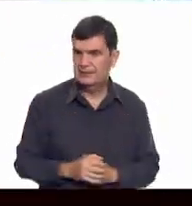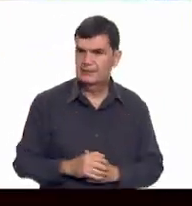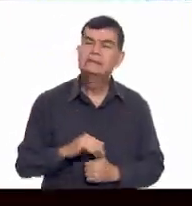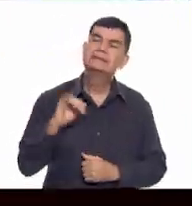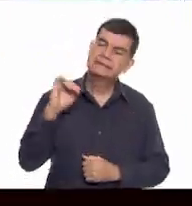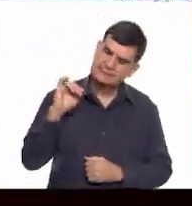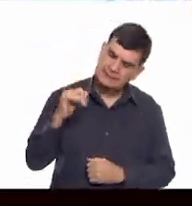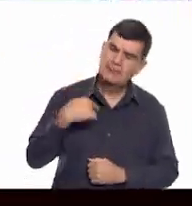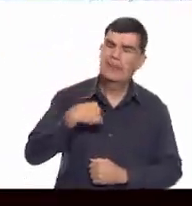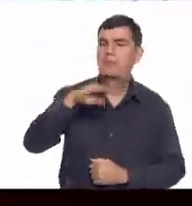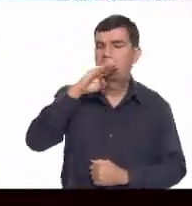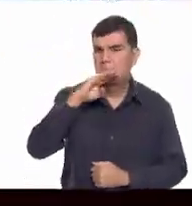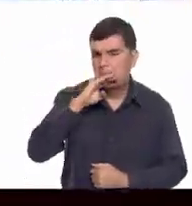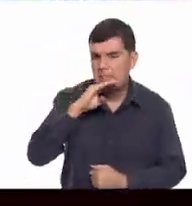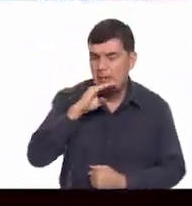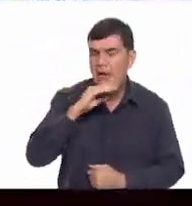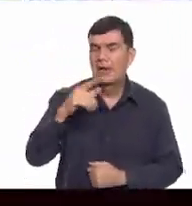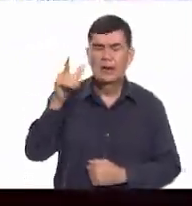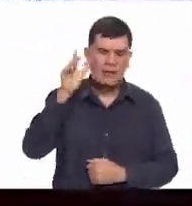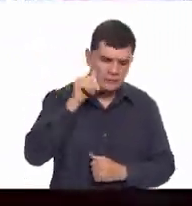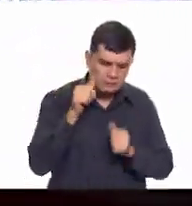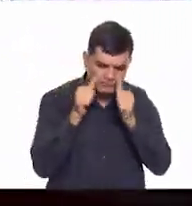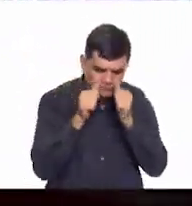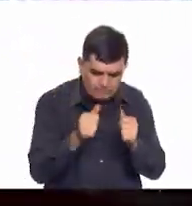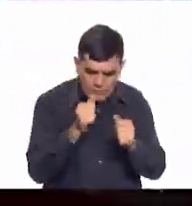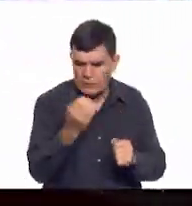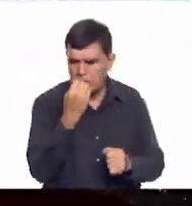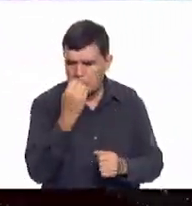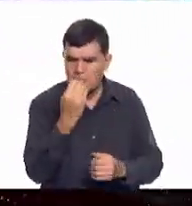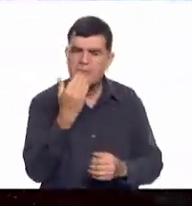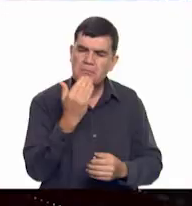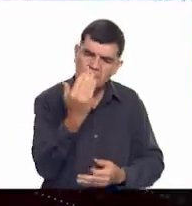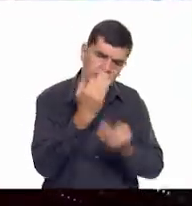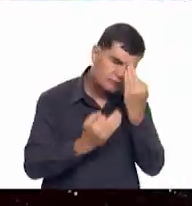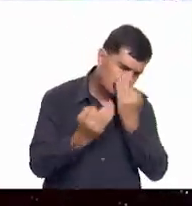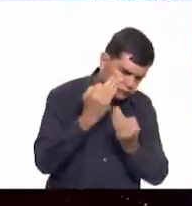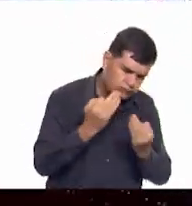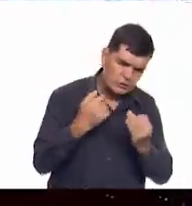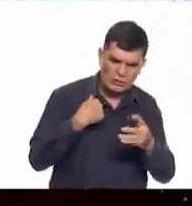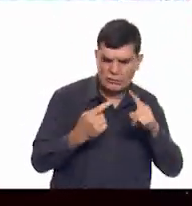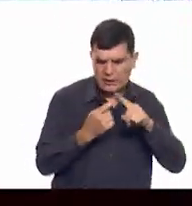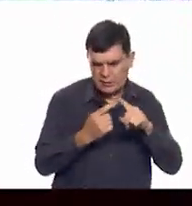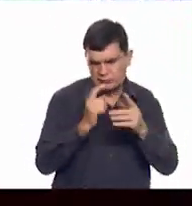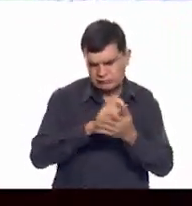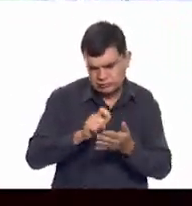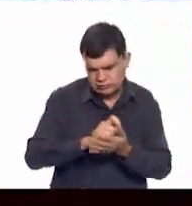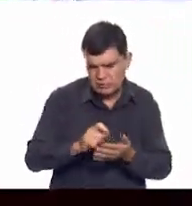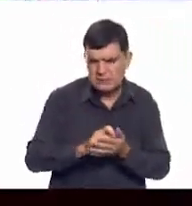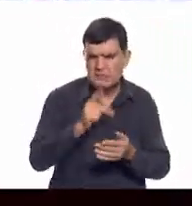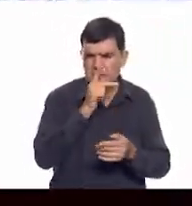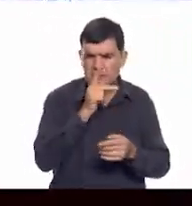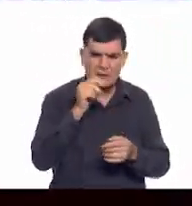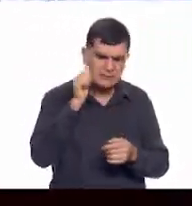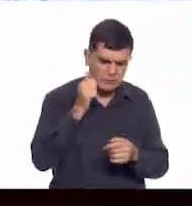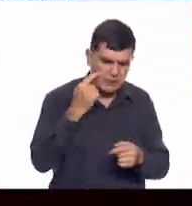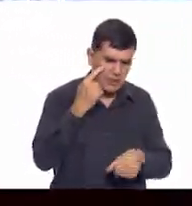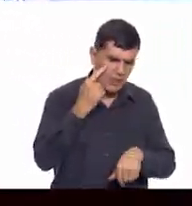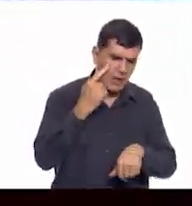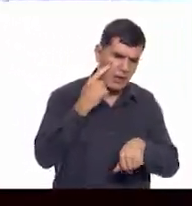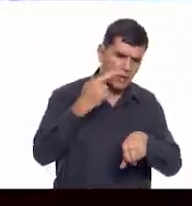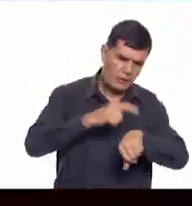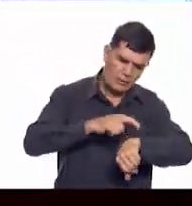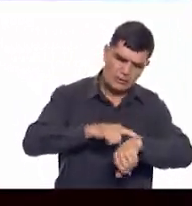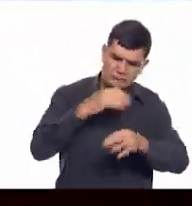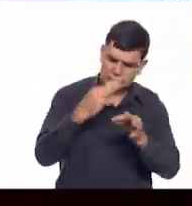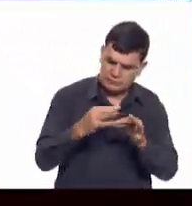Sí, mi mamá que está pendiente de que coma bien y haga mi tarea. Mi papá que se asegura de que duerma tiempo y